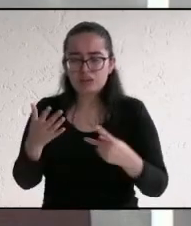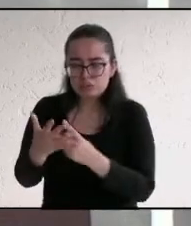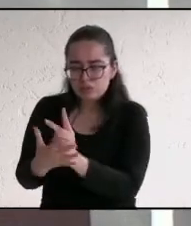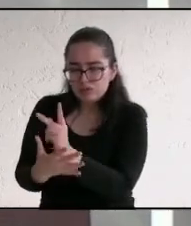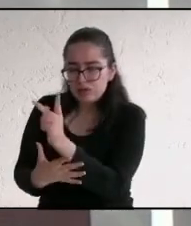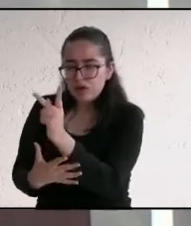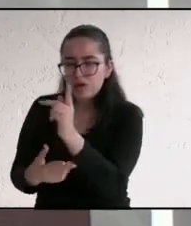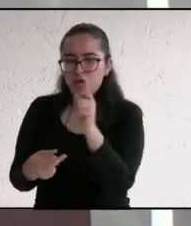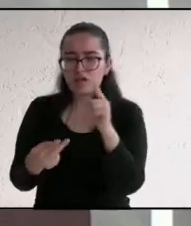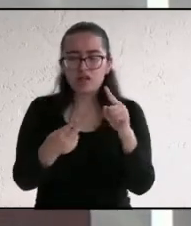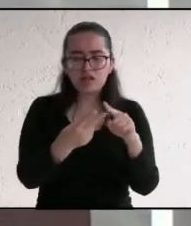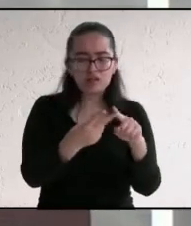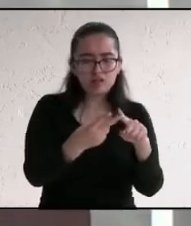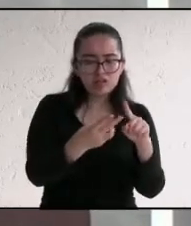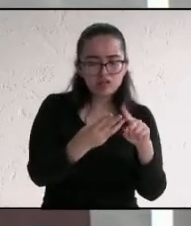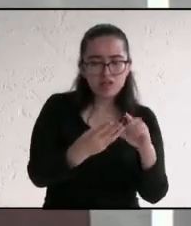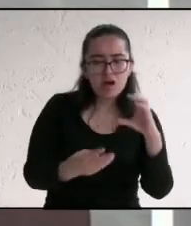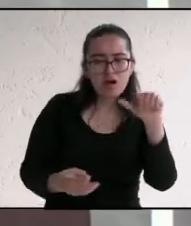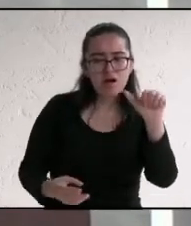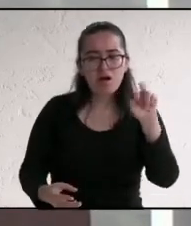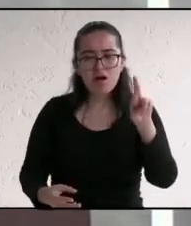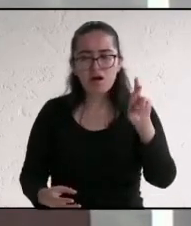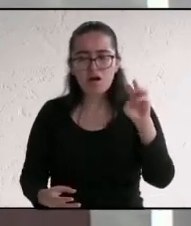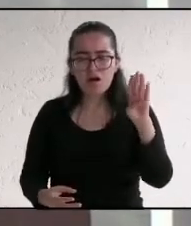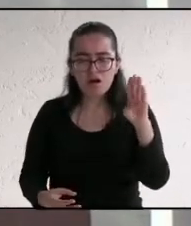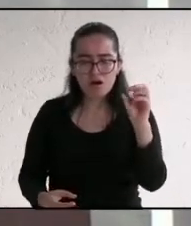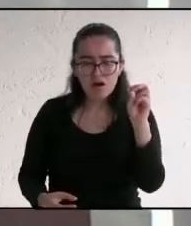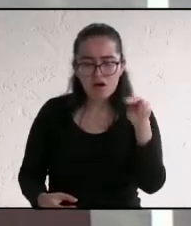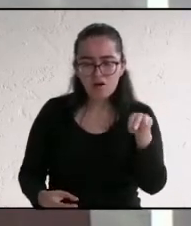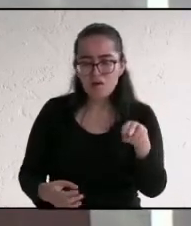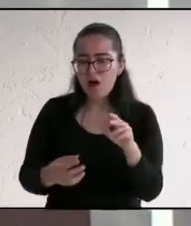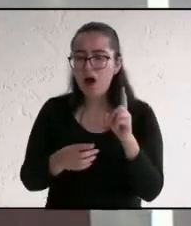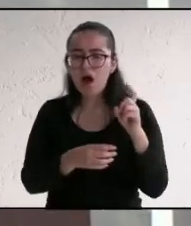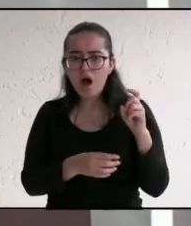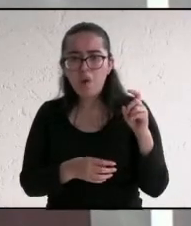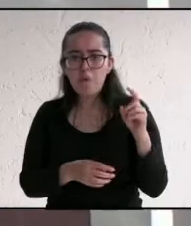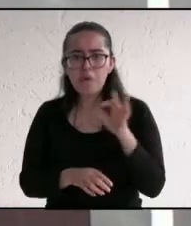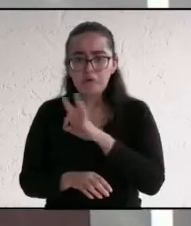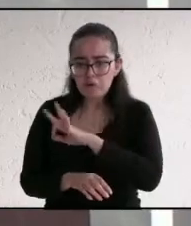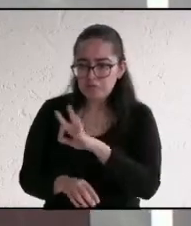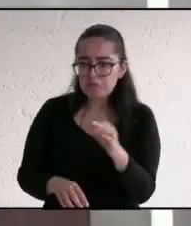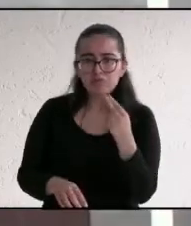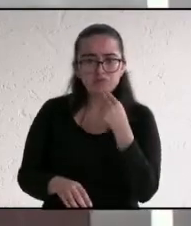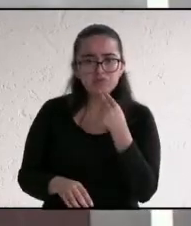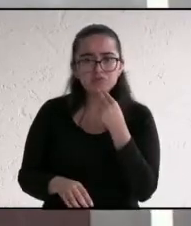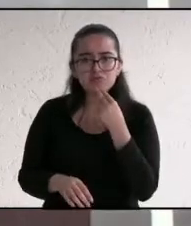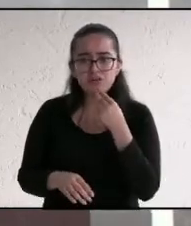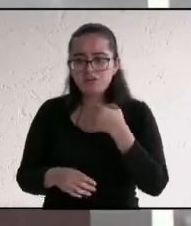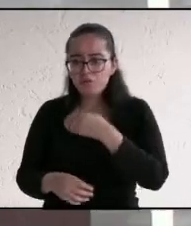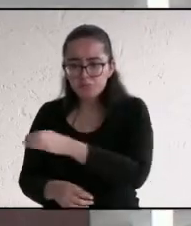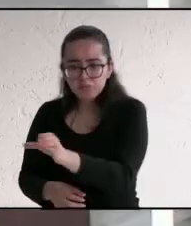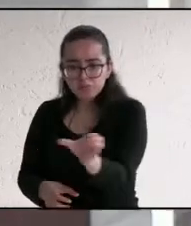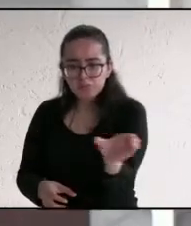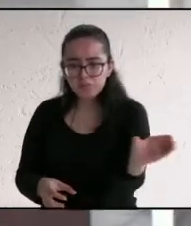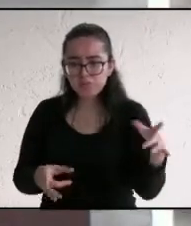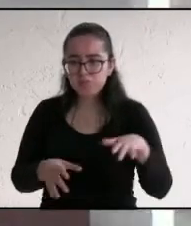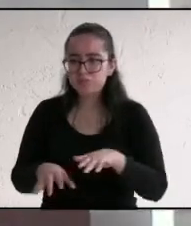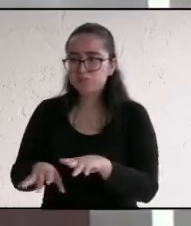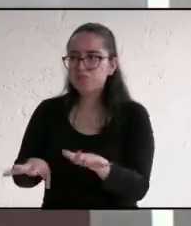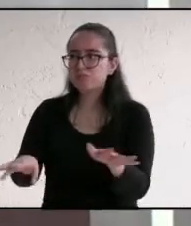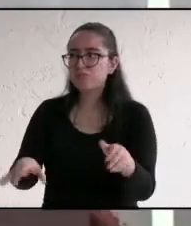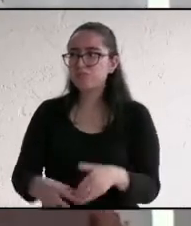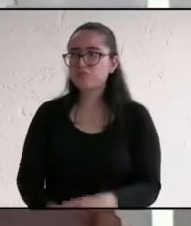acuáticas y de esa forma el agua puede ser utilizada para riego de cultivos. Es cuanto.